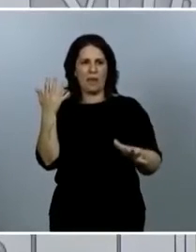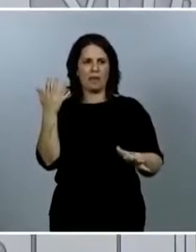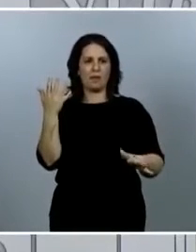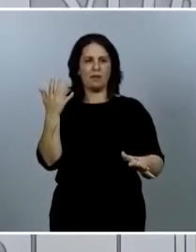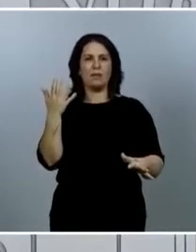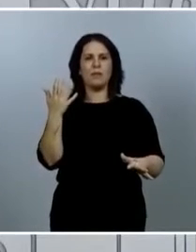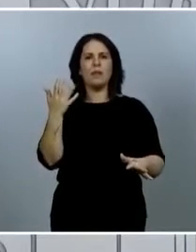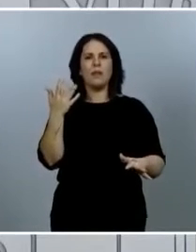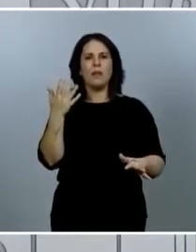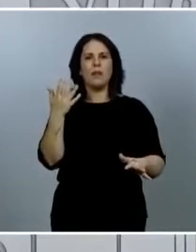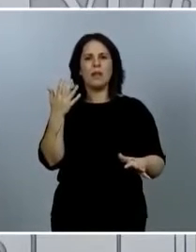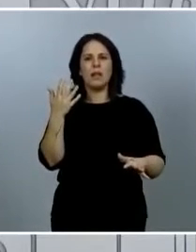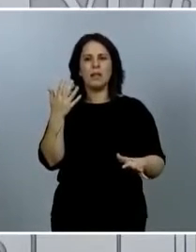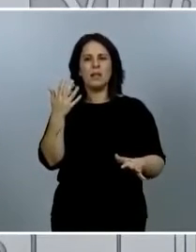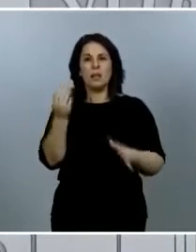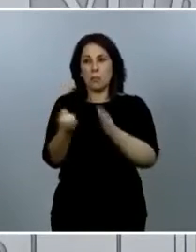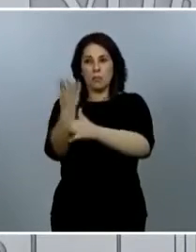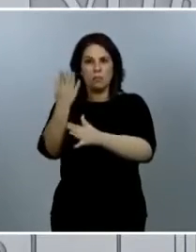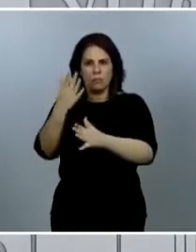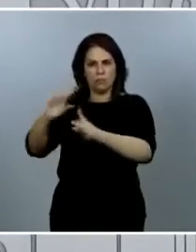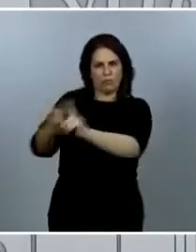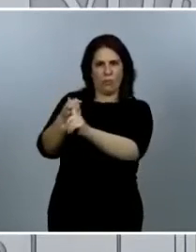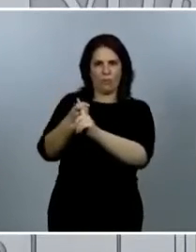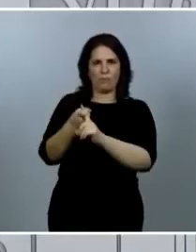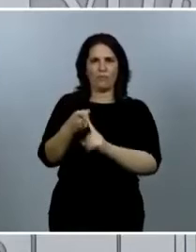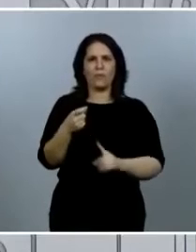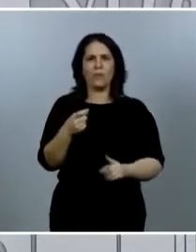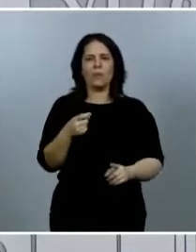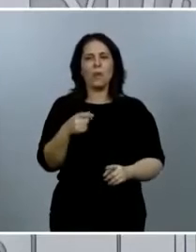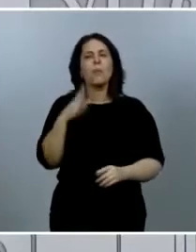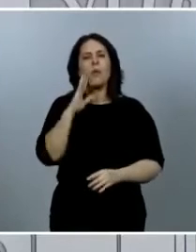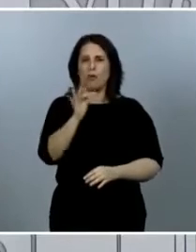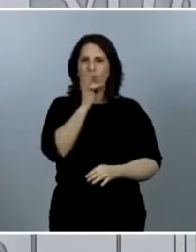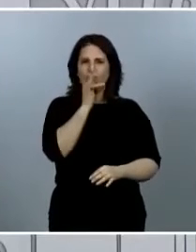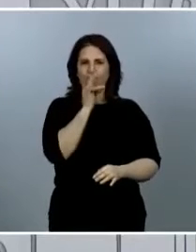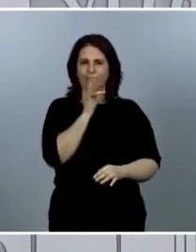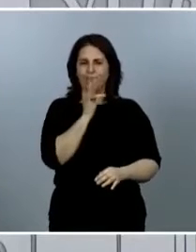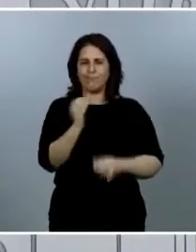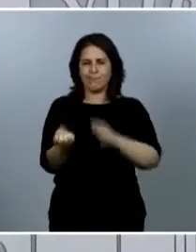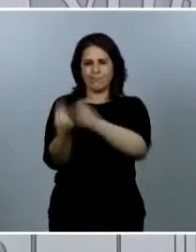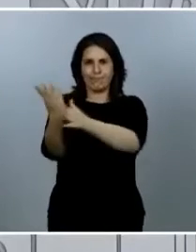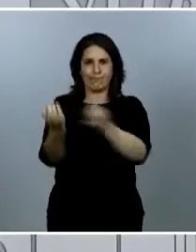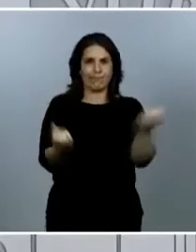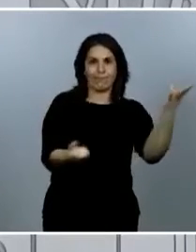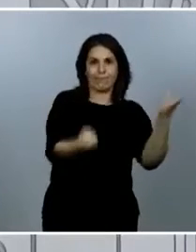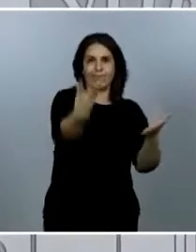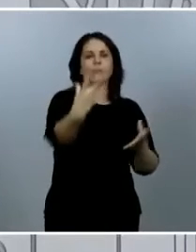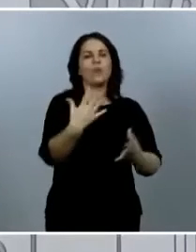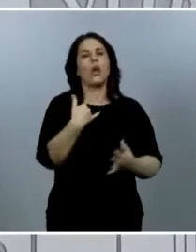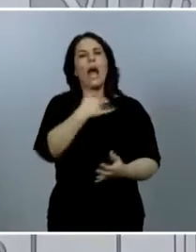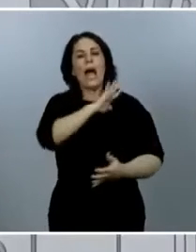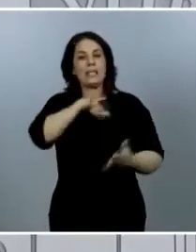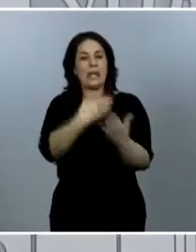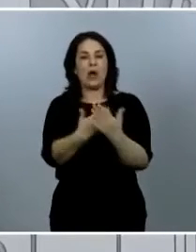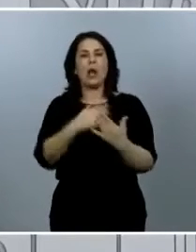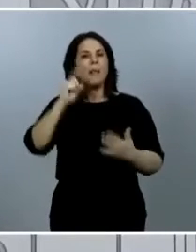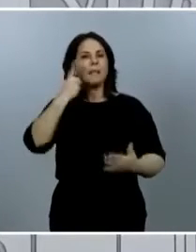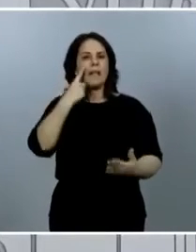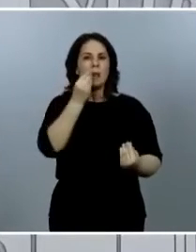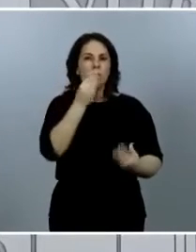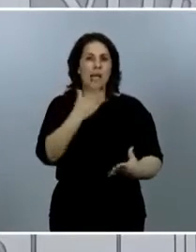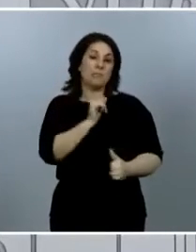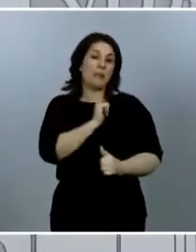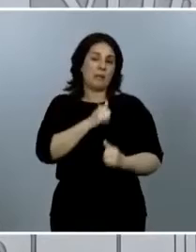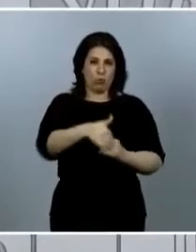cualquiera de estos brotes, pero seguimos teniendo brotes que hasta ahora los estamos detectando bien y esperemos que los podamos detectar. Sin embargo,